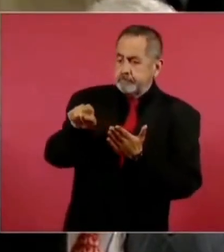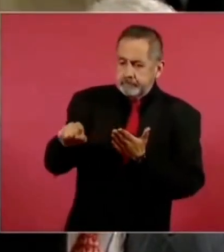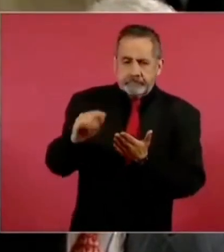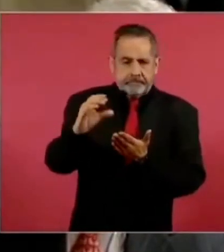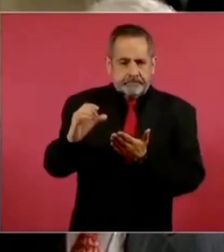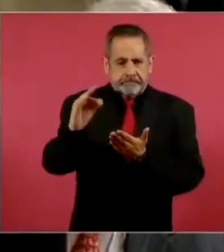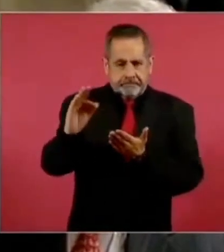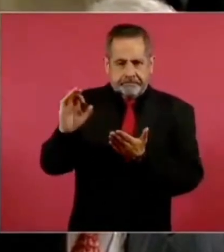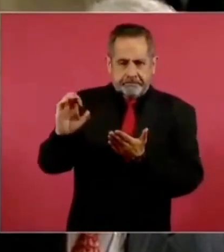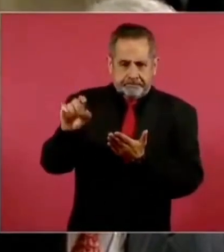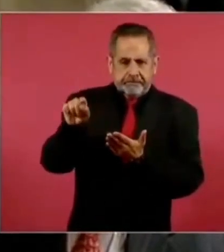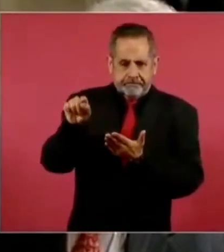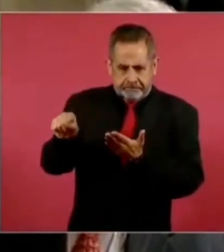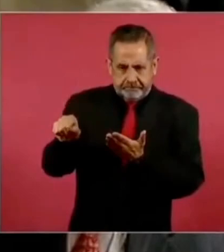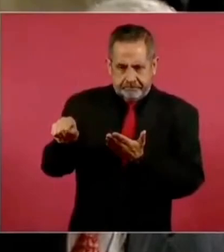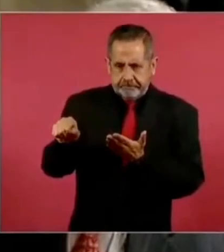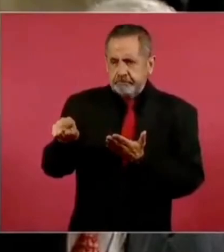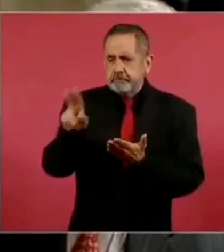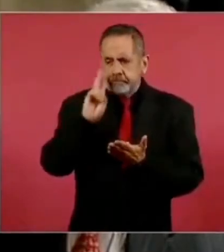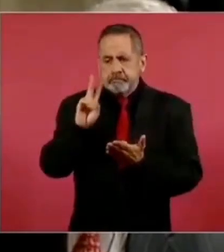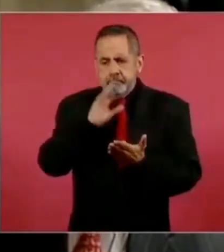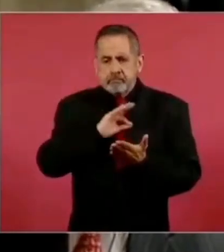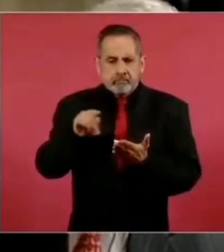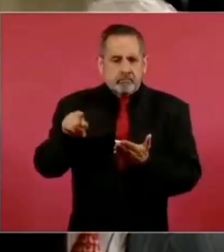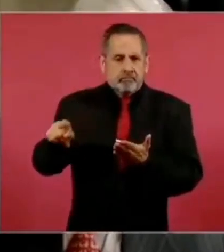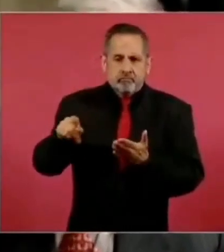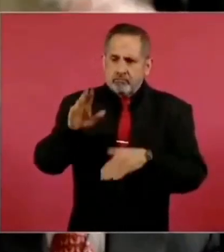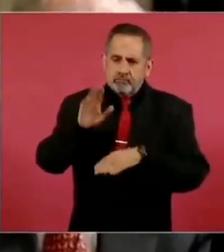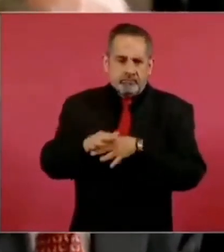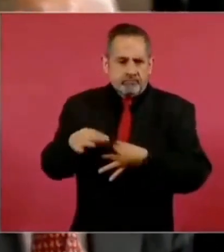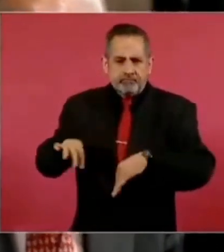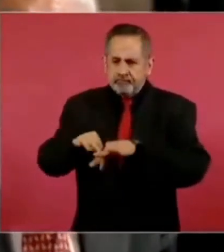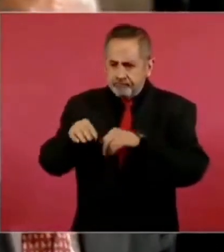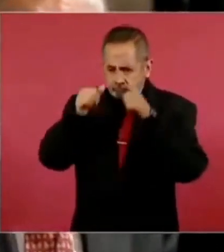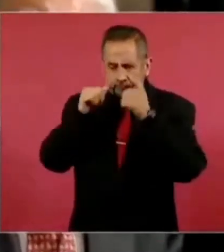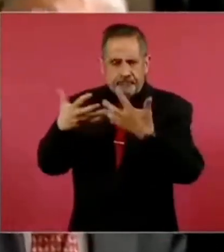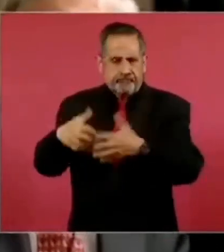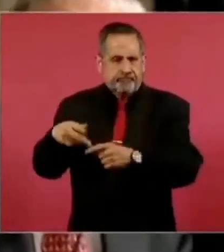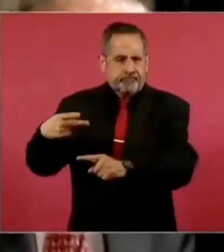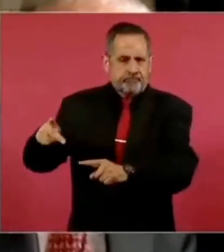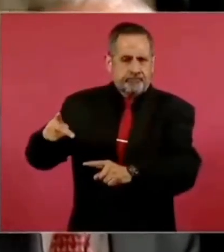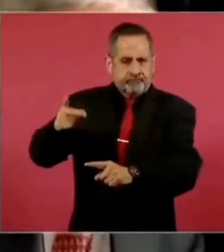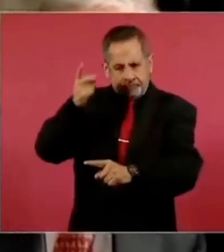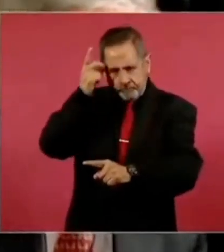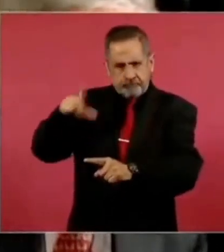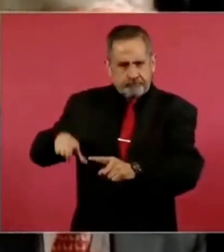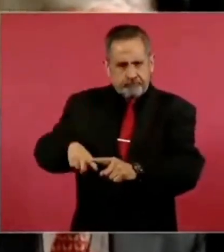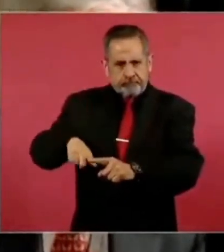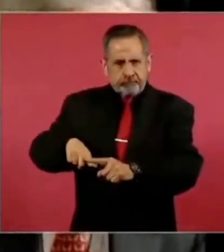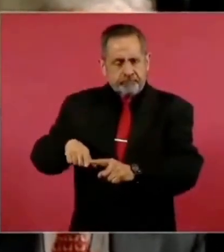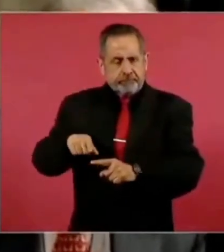pudiera tener preponderancia por ser una empresa del Estado, o